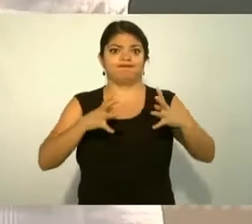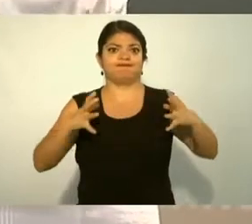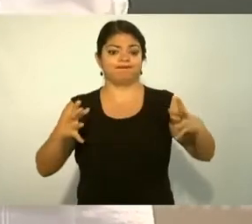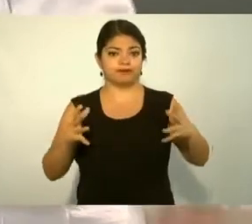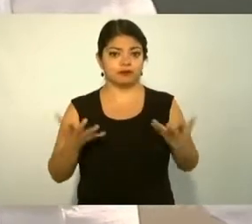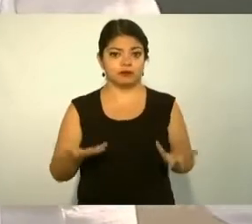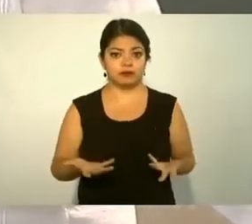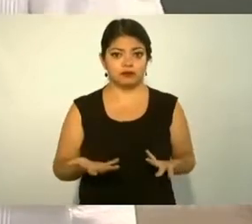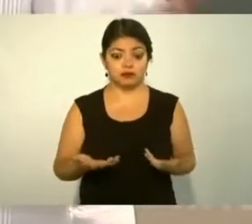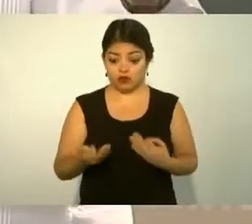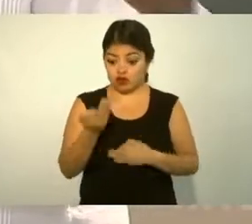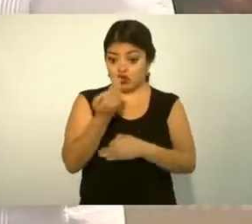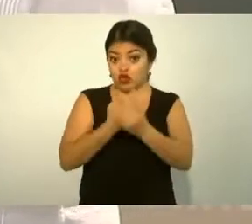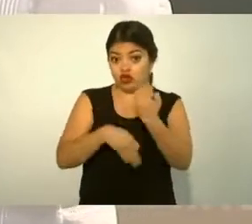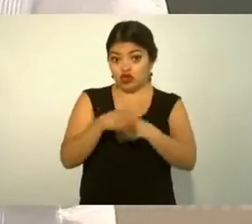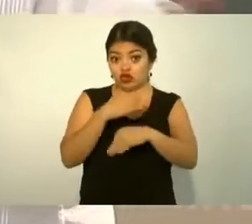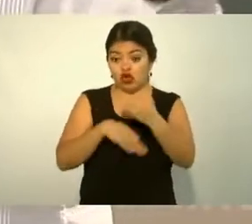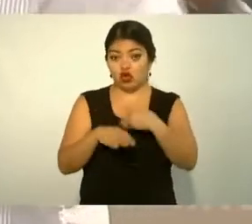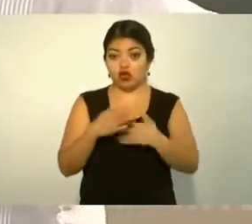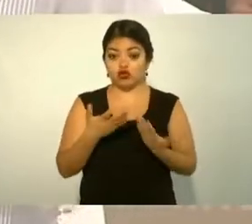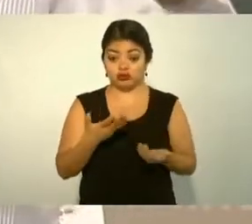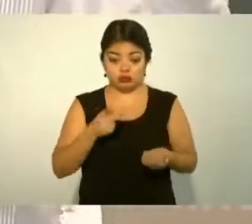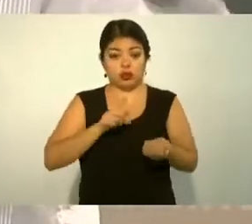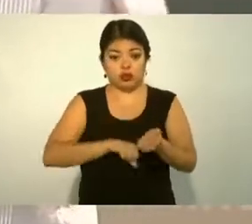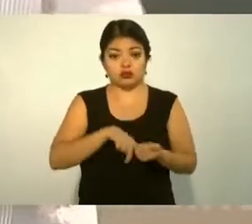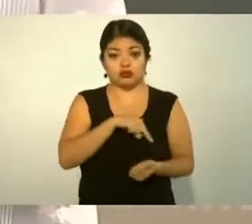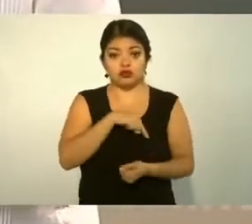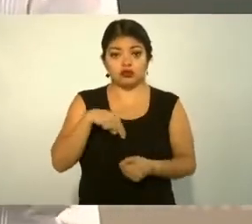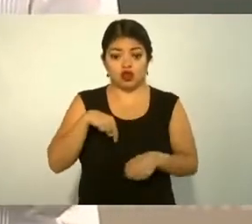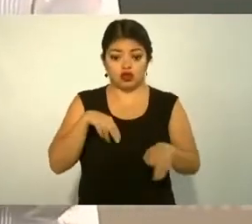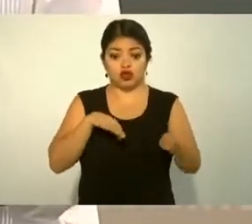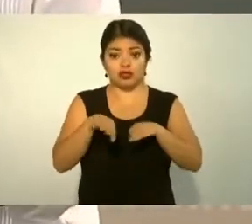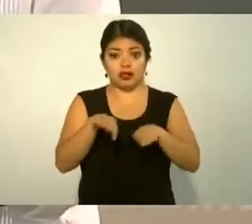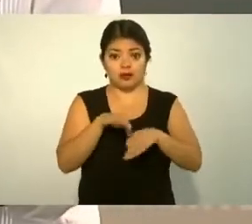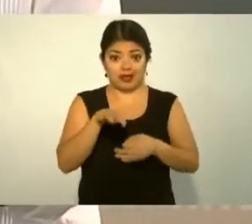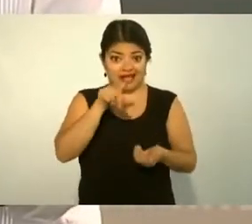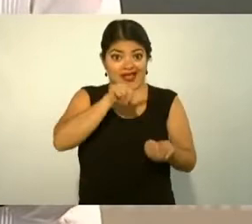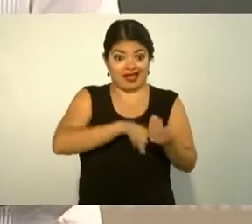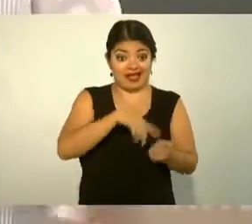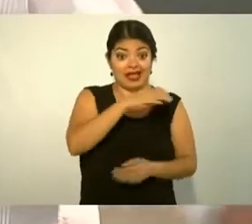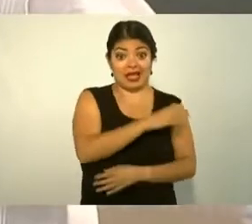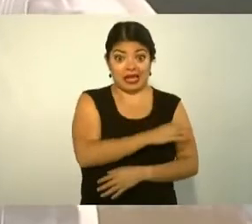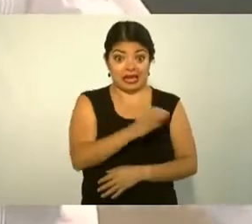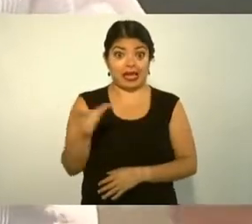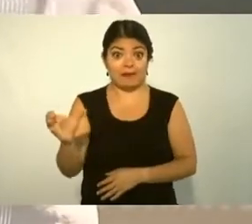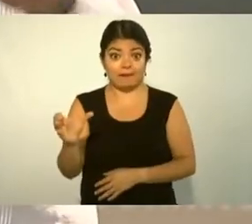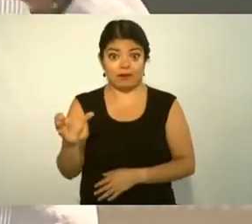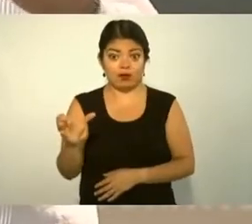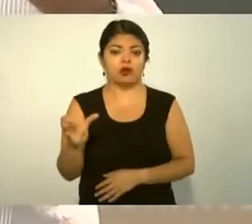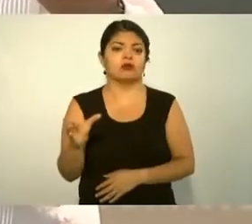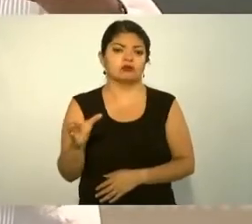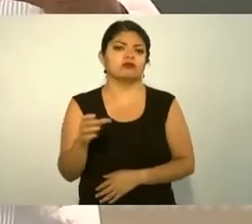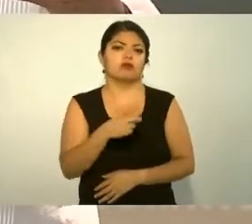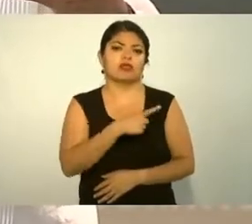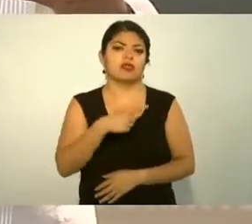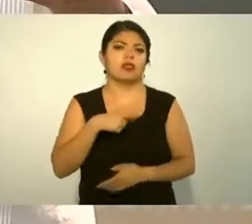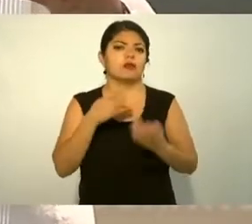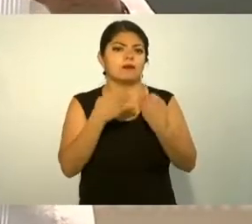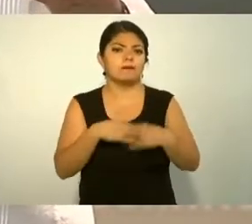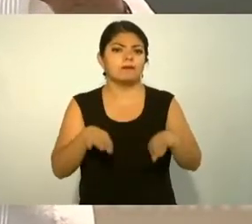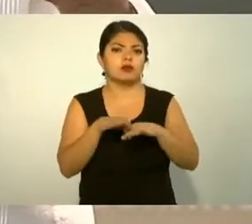todos los que trabajamos en el medio rural hagamos conciencia